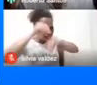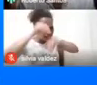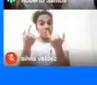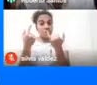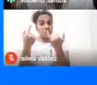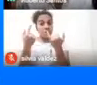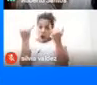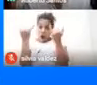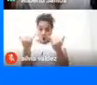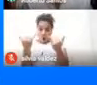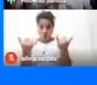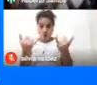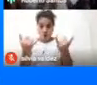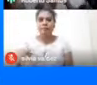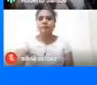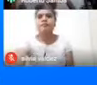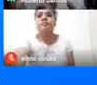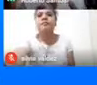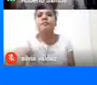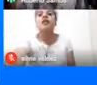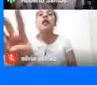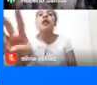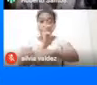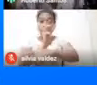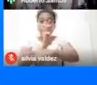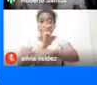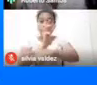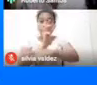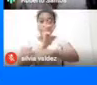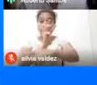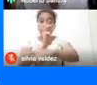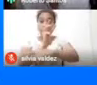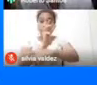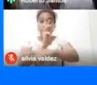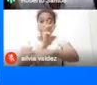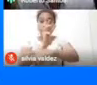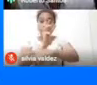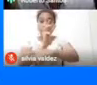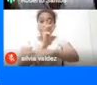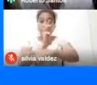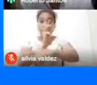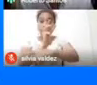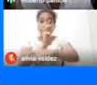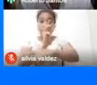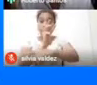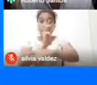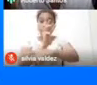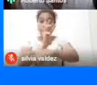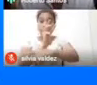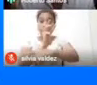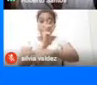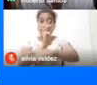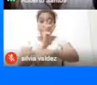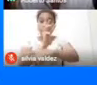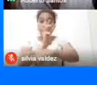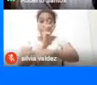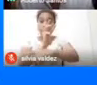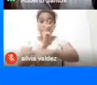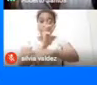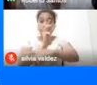encontrarán Destinos Destinos Sobre las cuales Ustedes mismos Pueden trazar Sus propias rutas